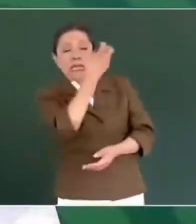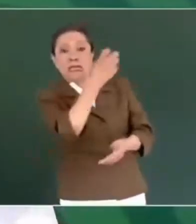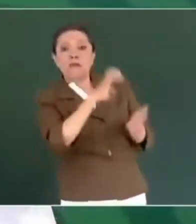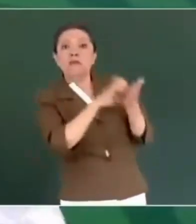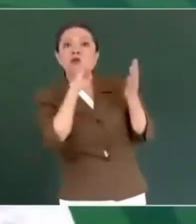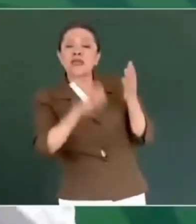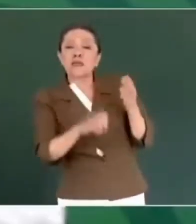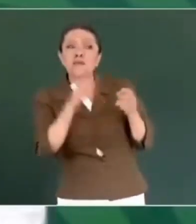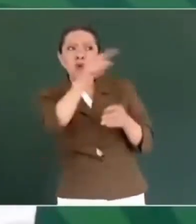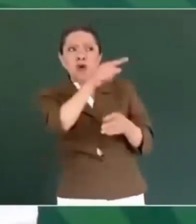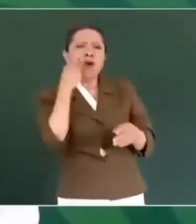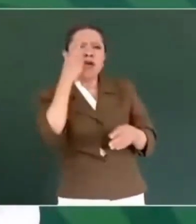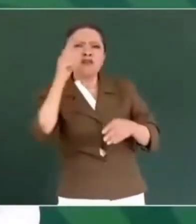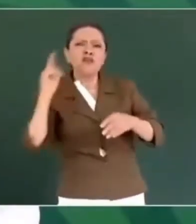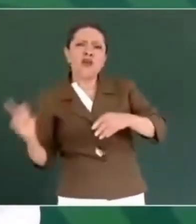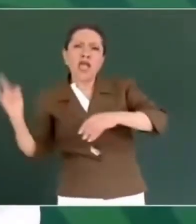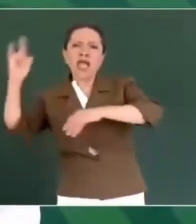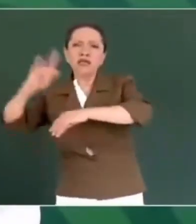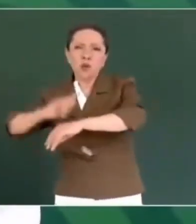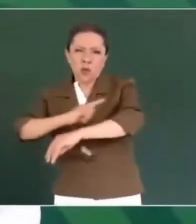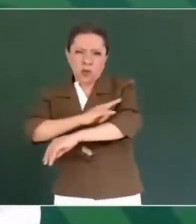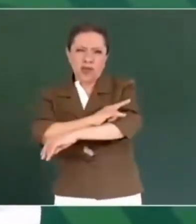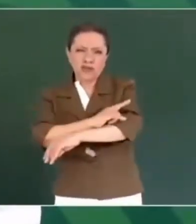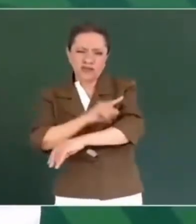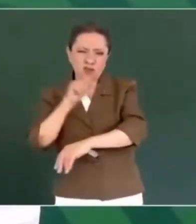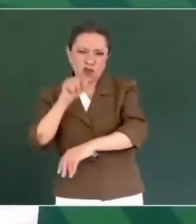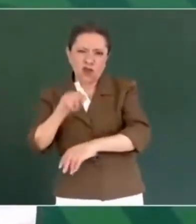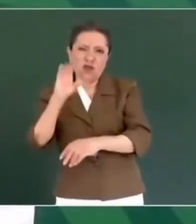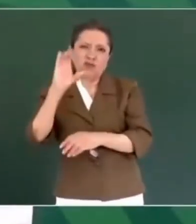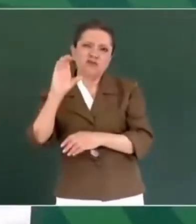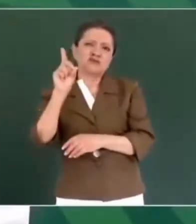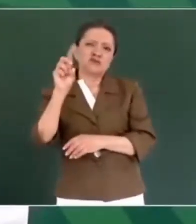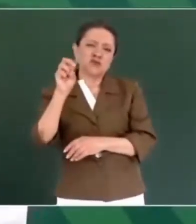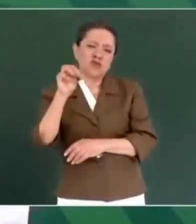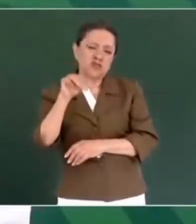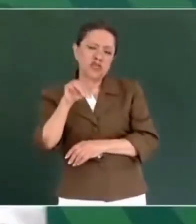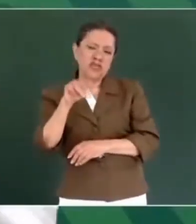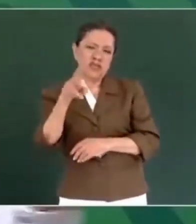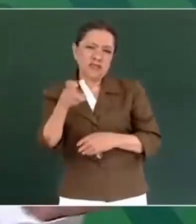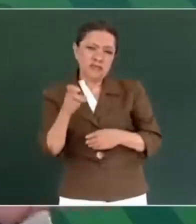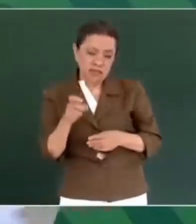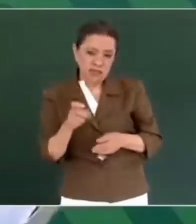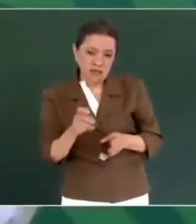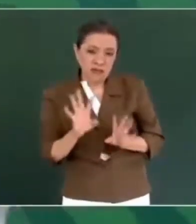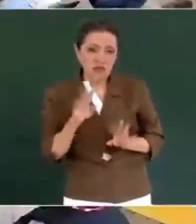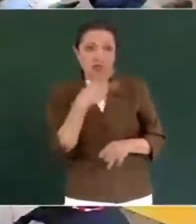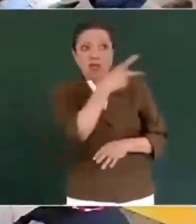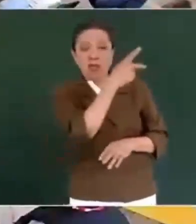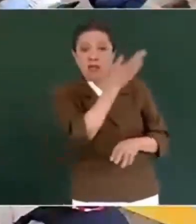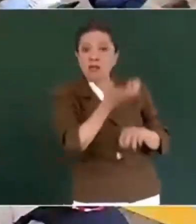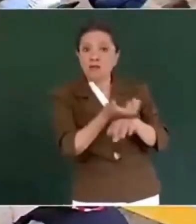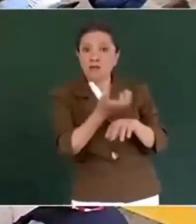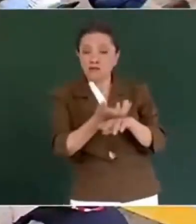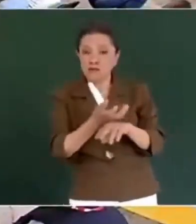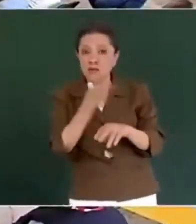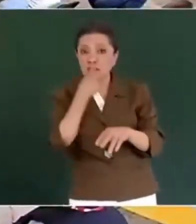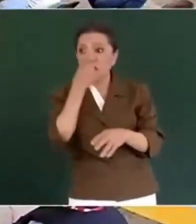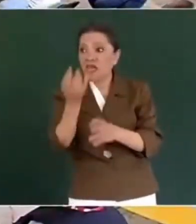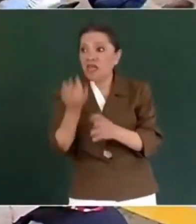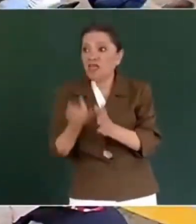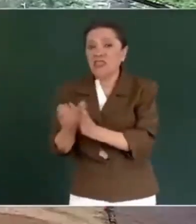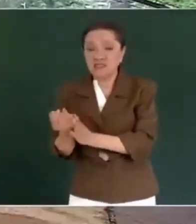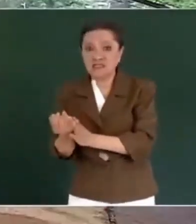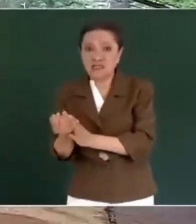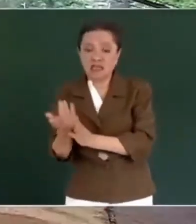Y resulta que decidieron que ahora el aeropuerto de la ciudad